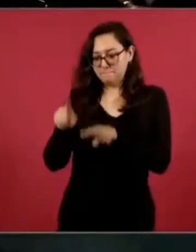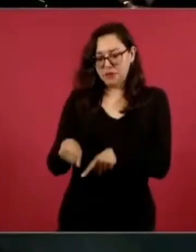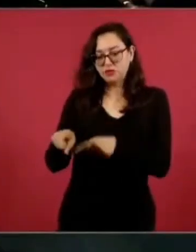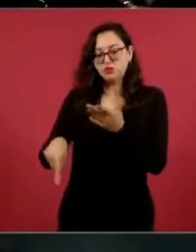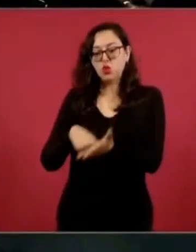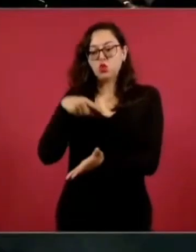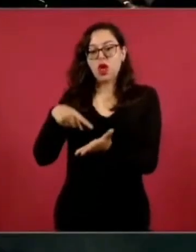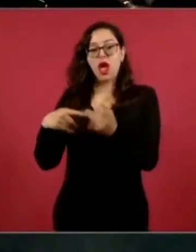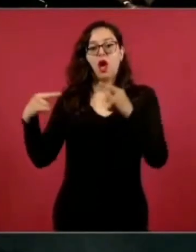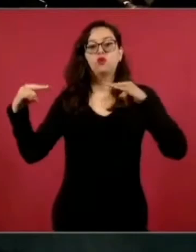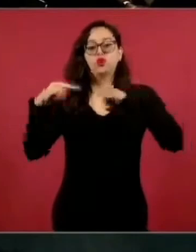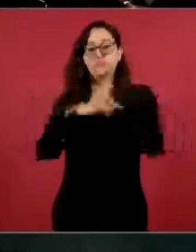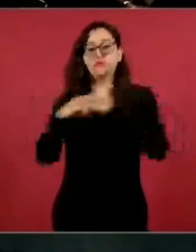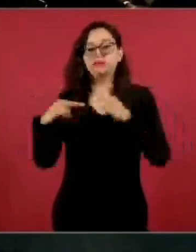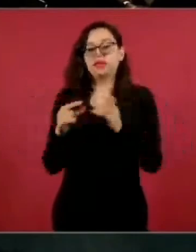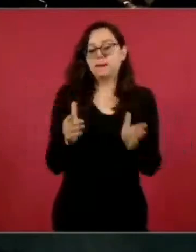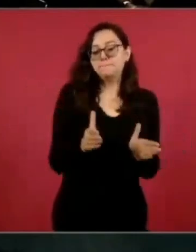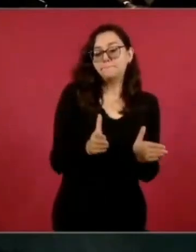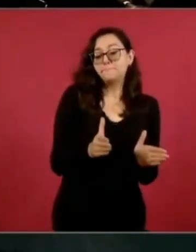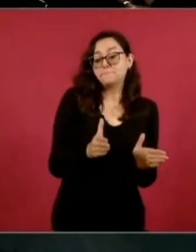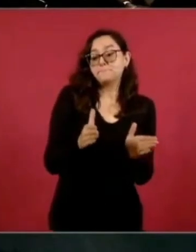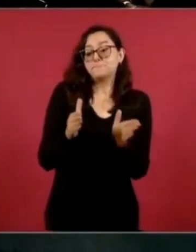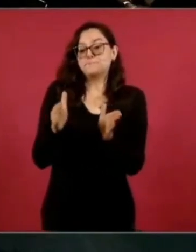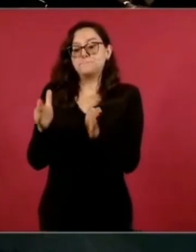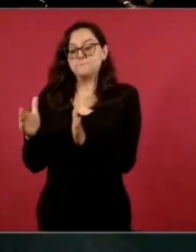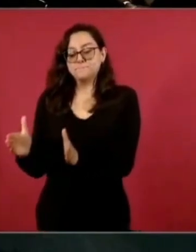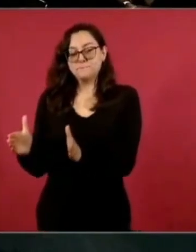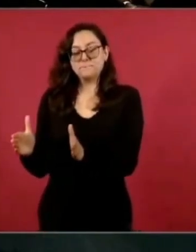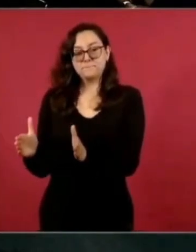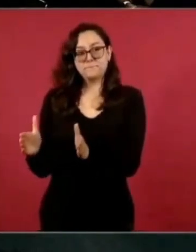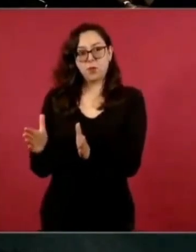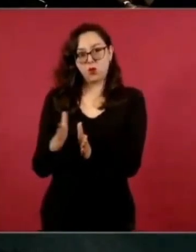autopista, él les alcanzó